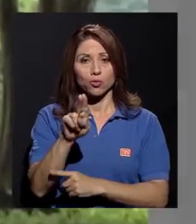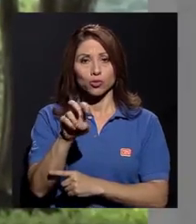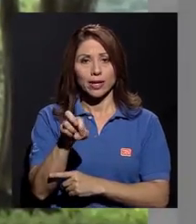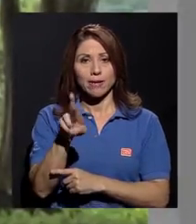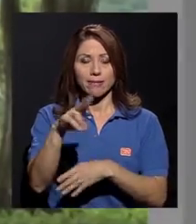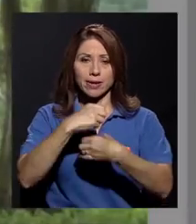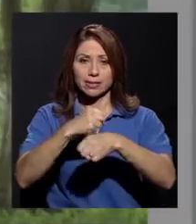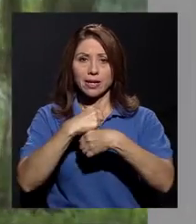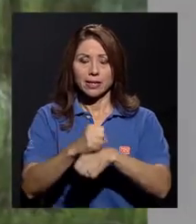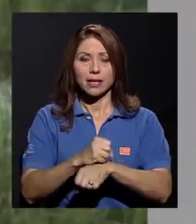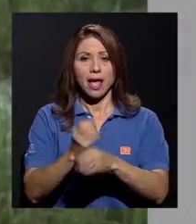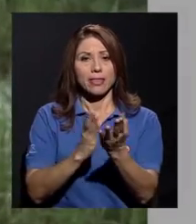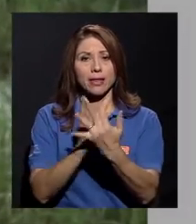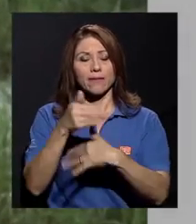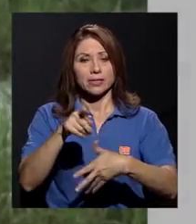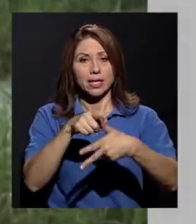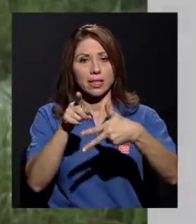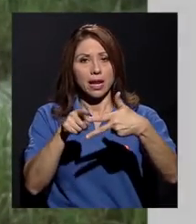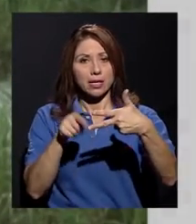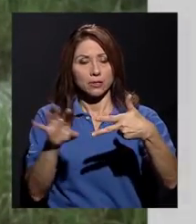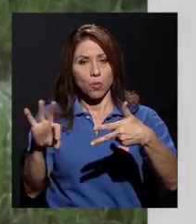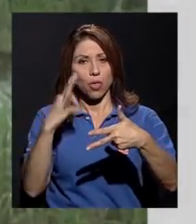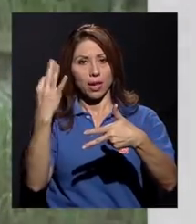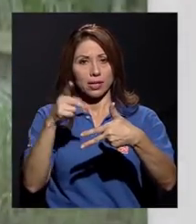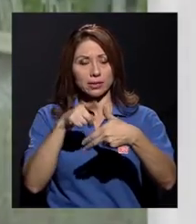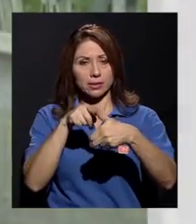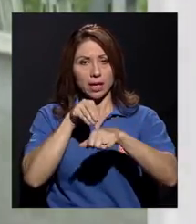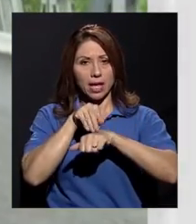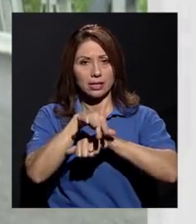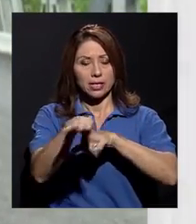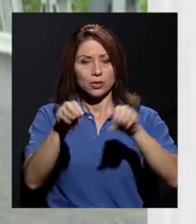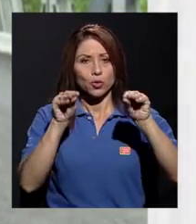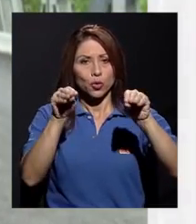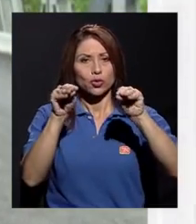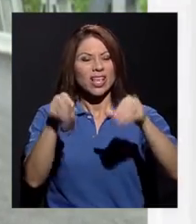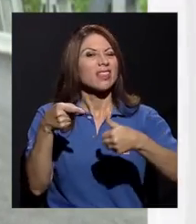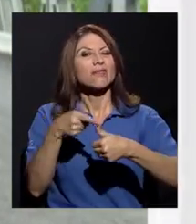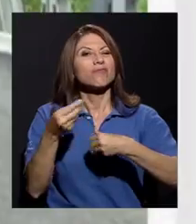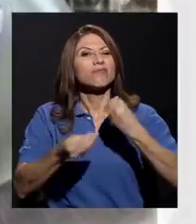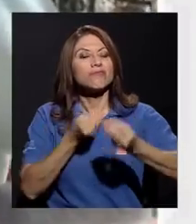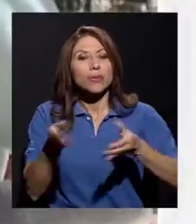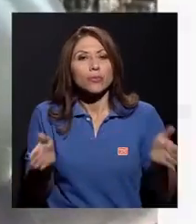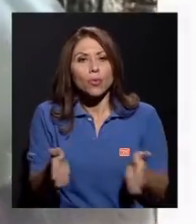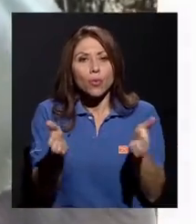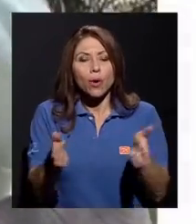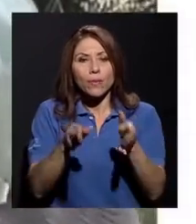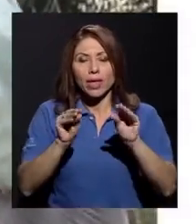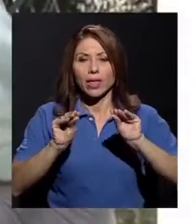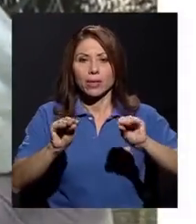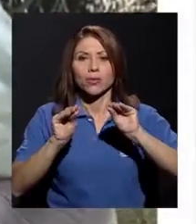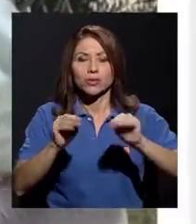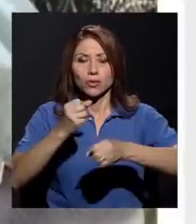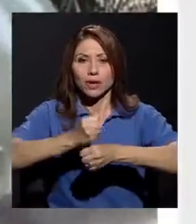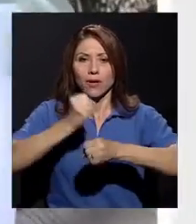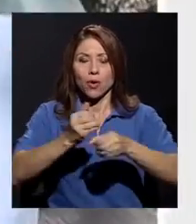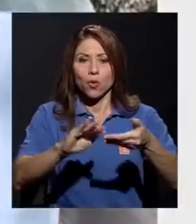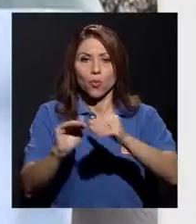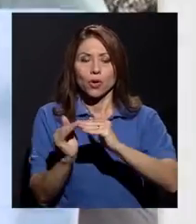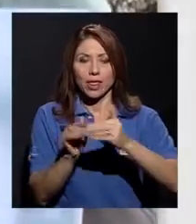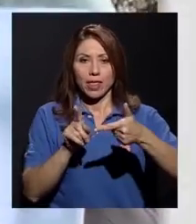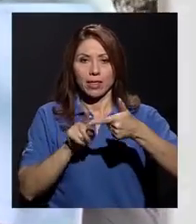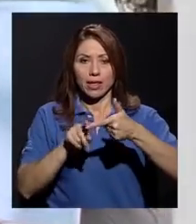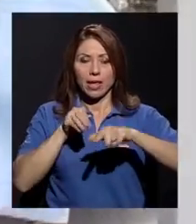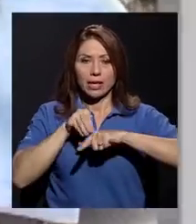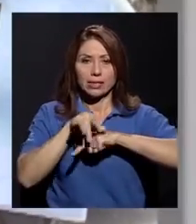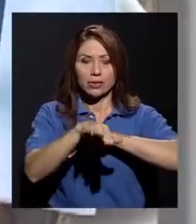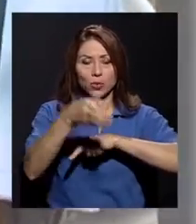realiza a través de tres modalidades. La extensión docente, que promueve la educación y el trabajo en comunidad. La extensión